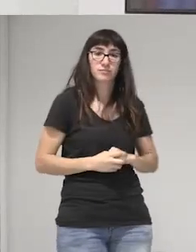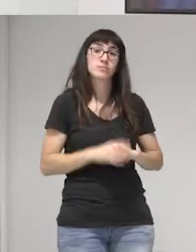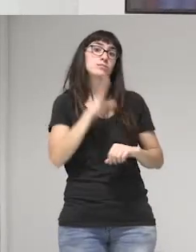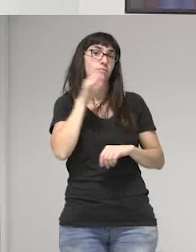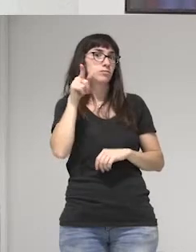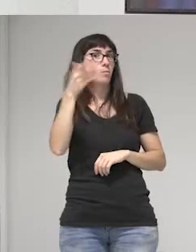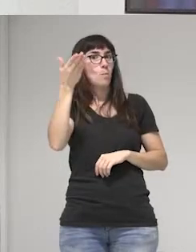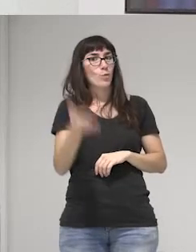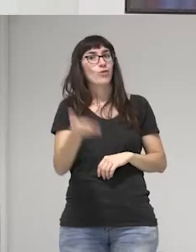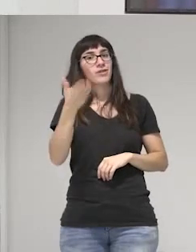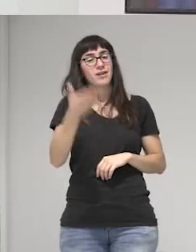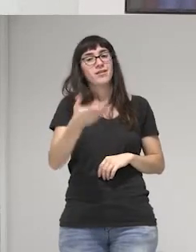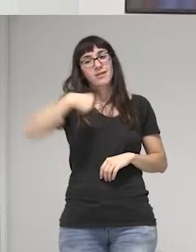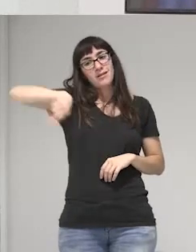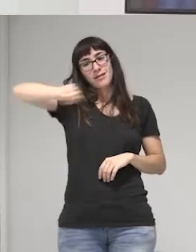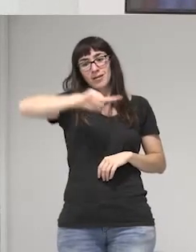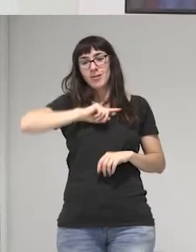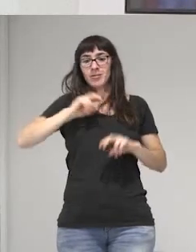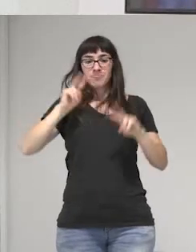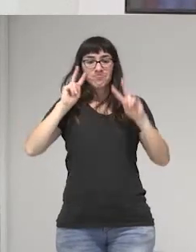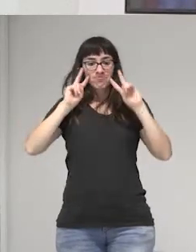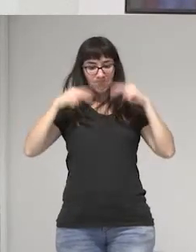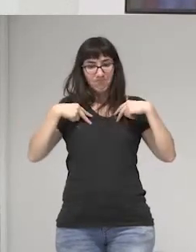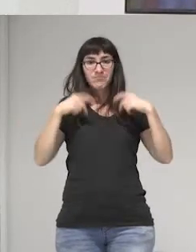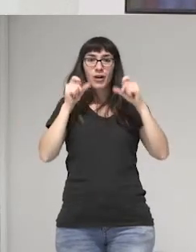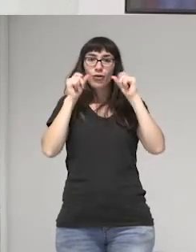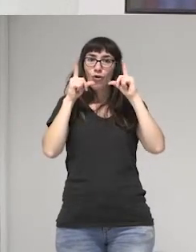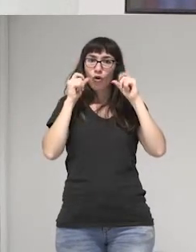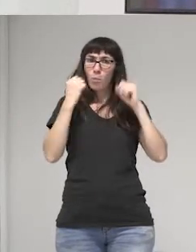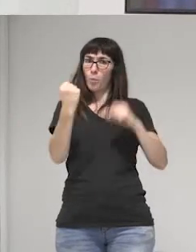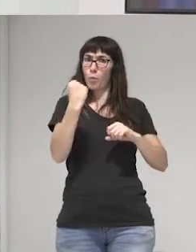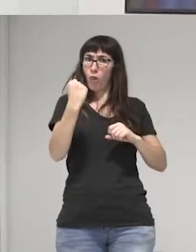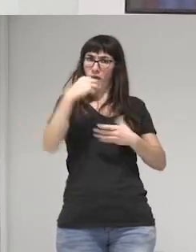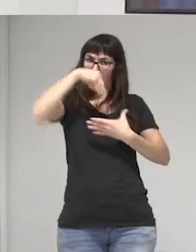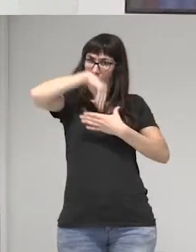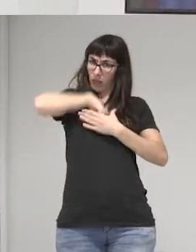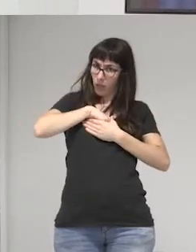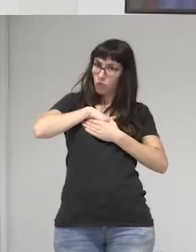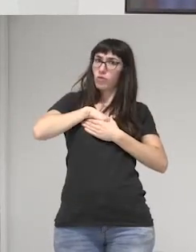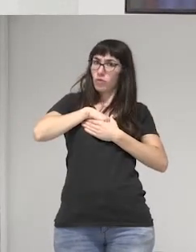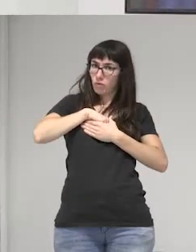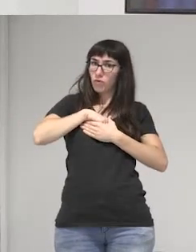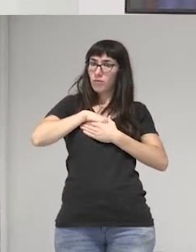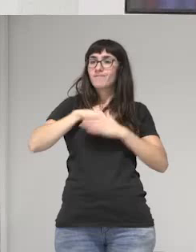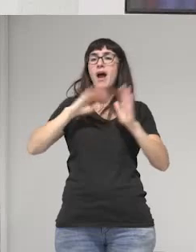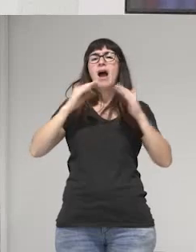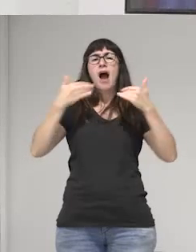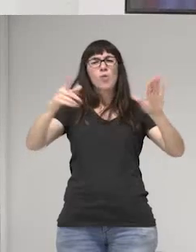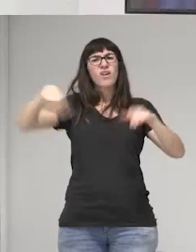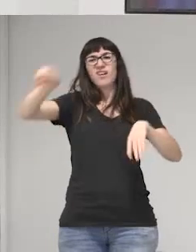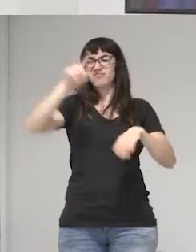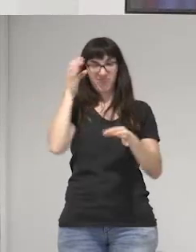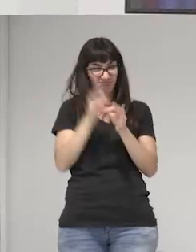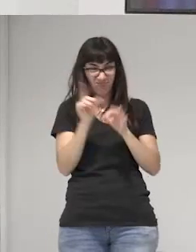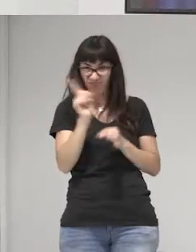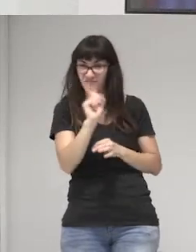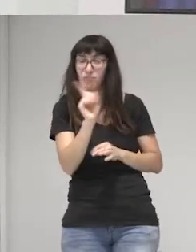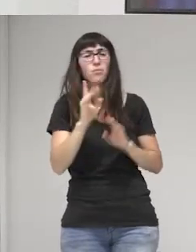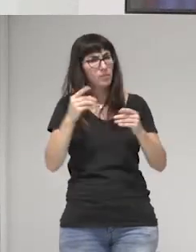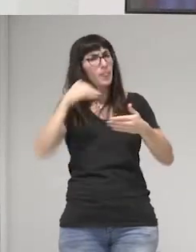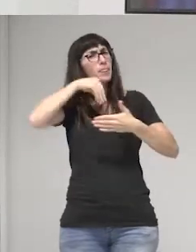que reconozcamos que el poder está en nosotros, aunque no nos lo creamos, porque la política ha sido tan